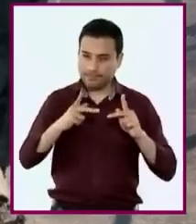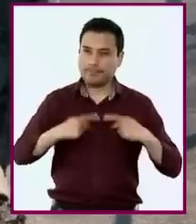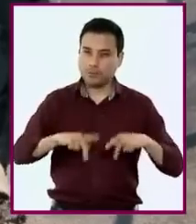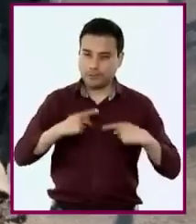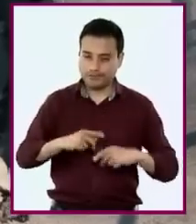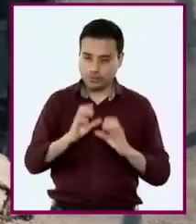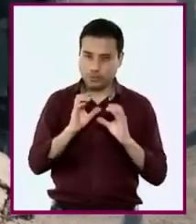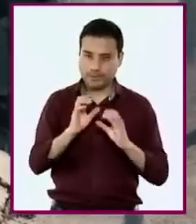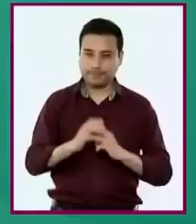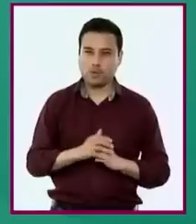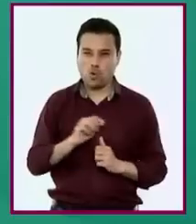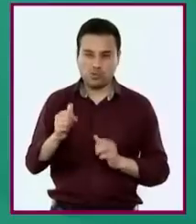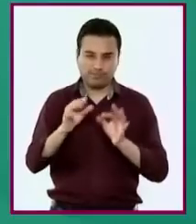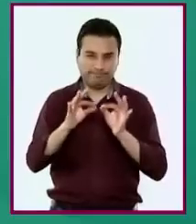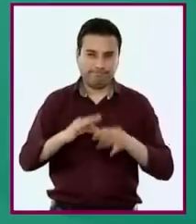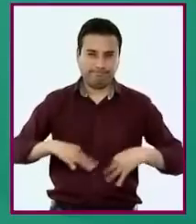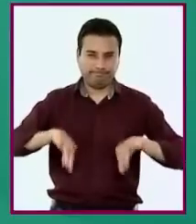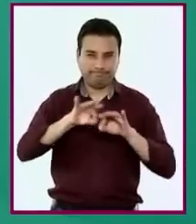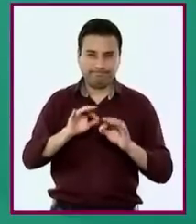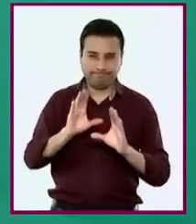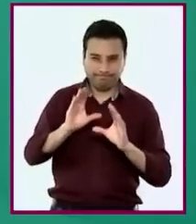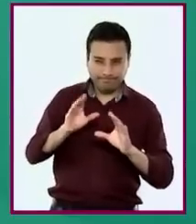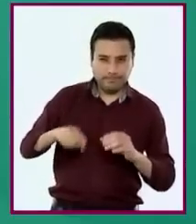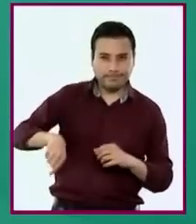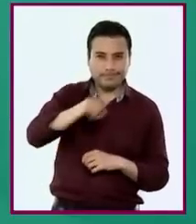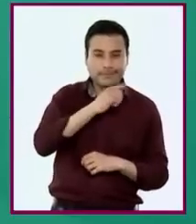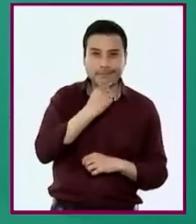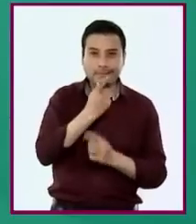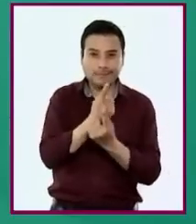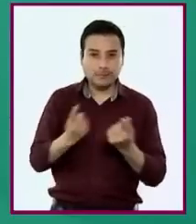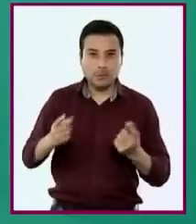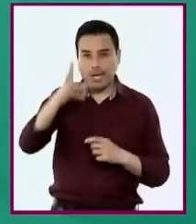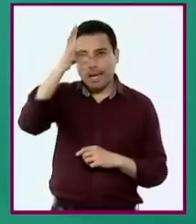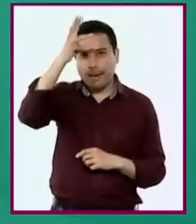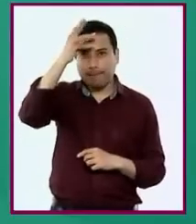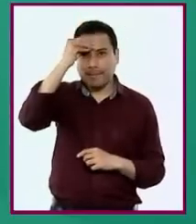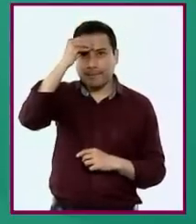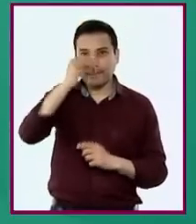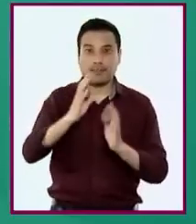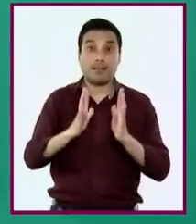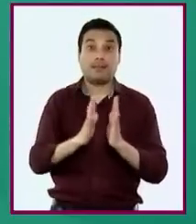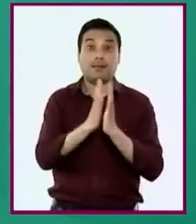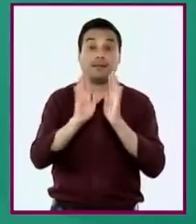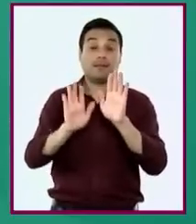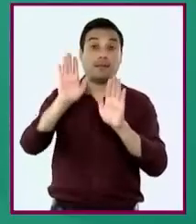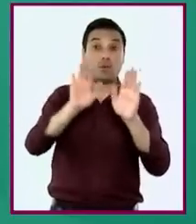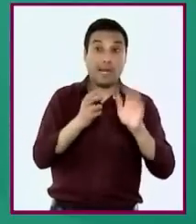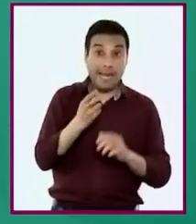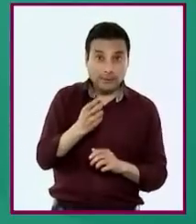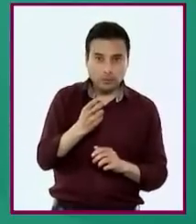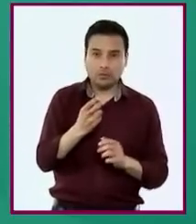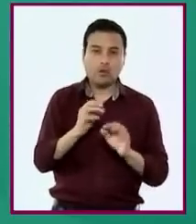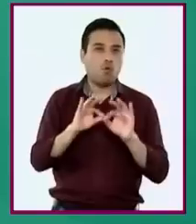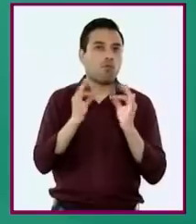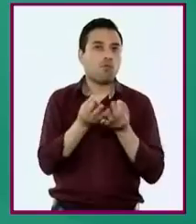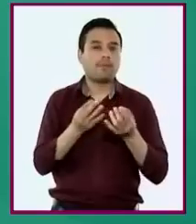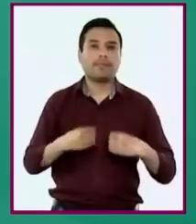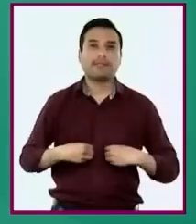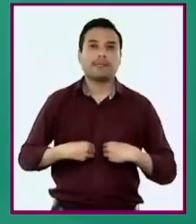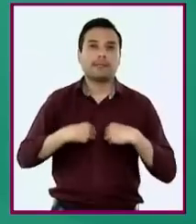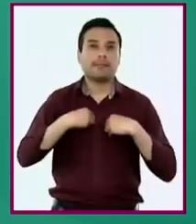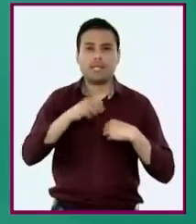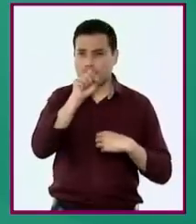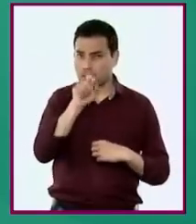rodean. Otro aspecto importante es que niñas y niños reconocerán la democracia como una forma de vida y de